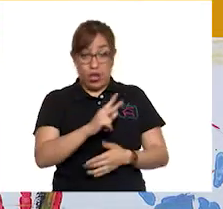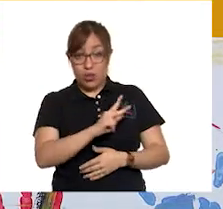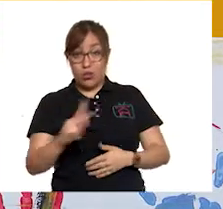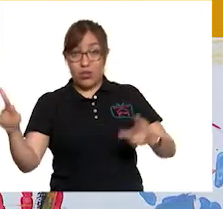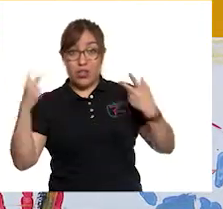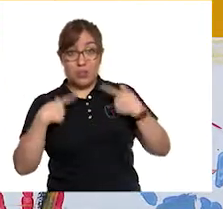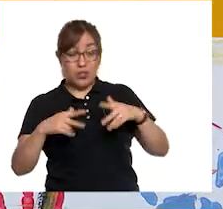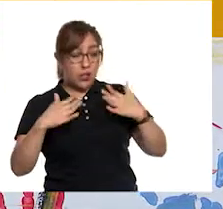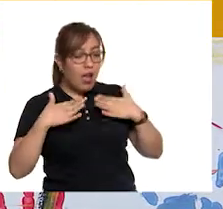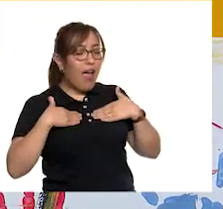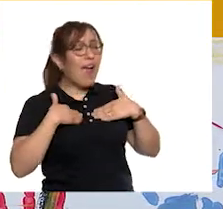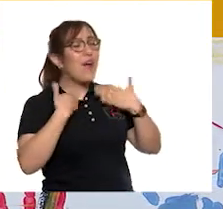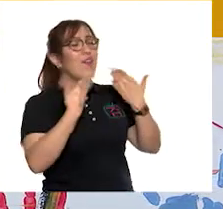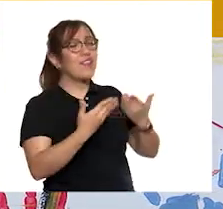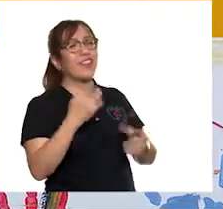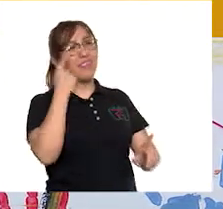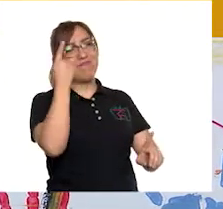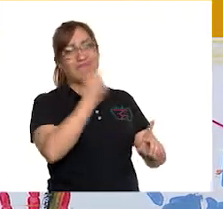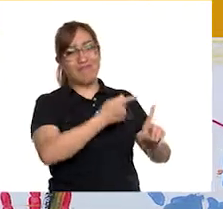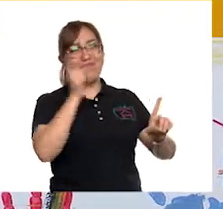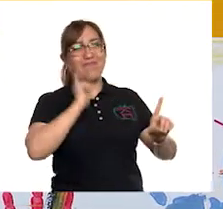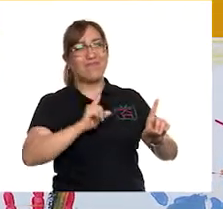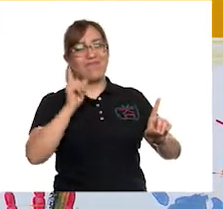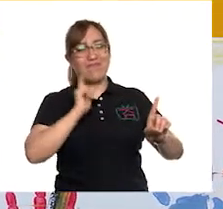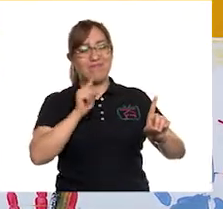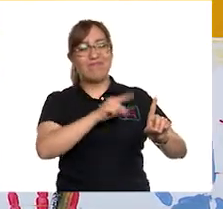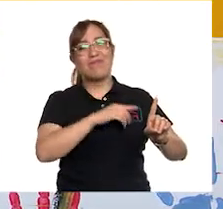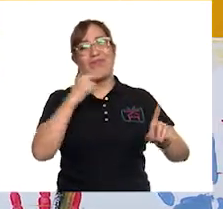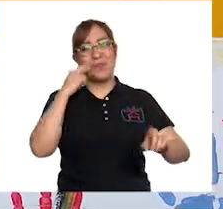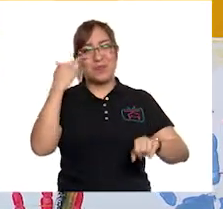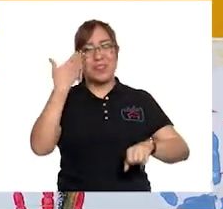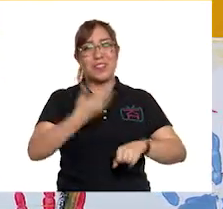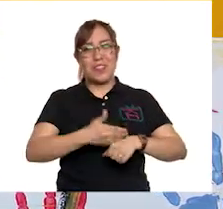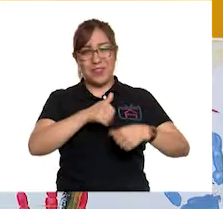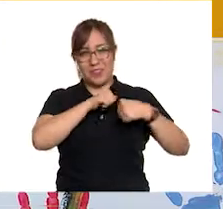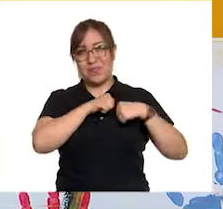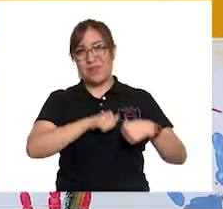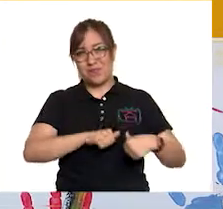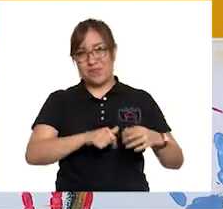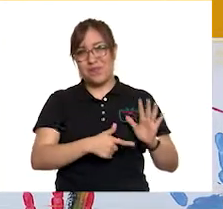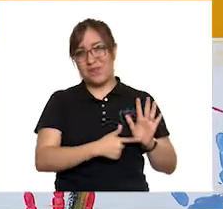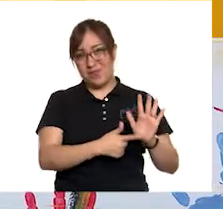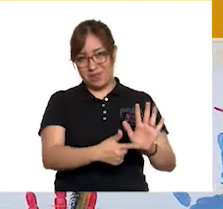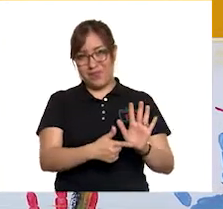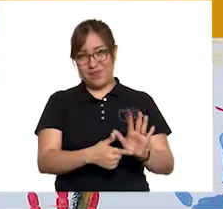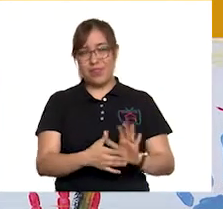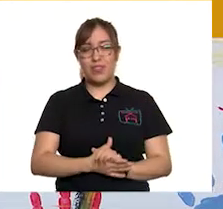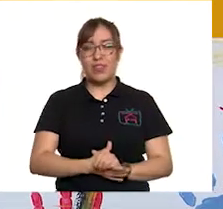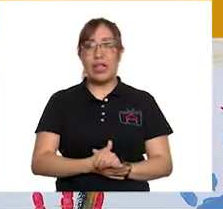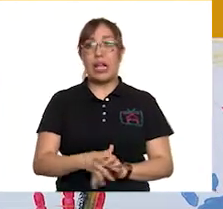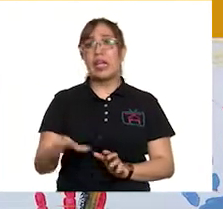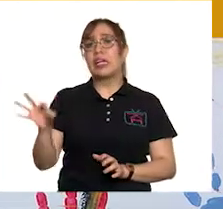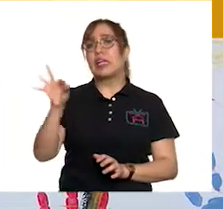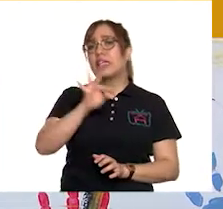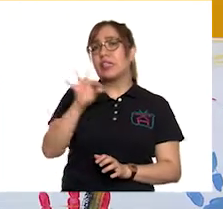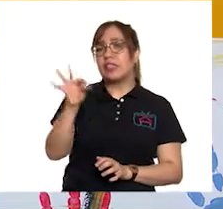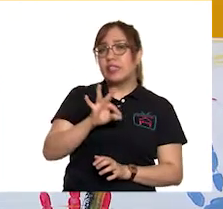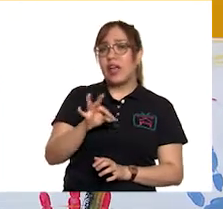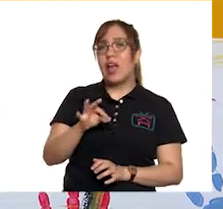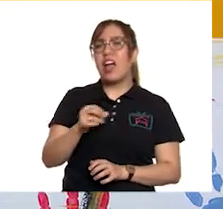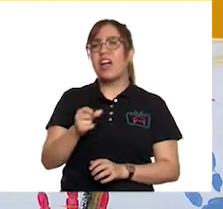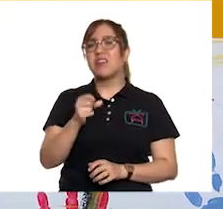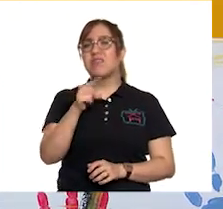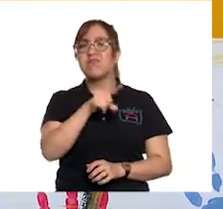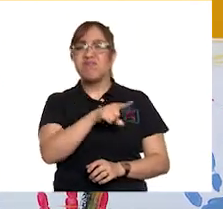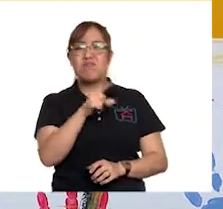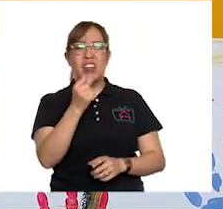y en su función como representante de la comunidad. Y además, pues si hay dudas sobre lo que informa